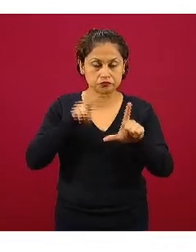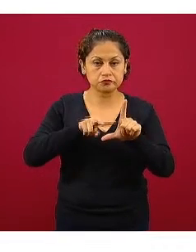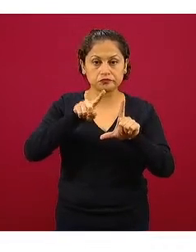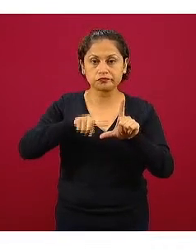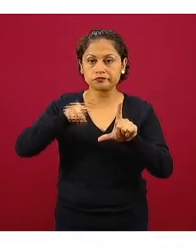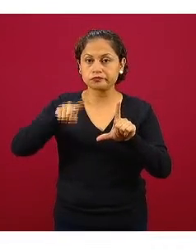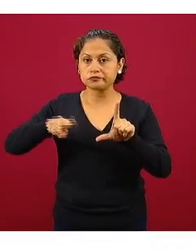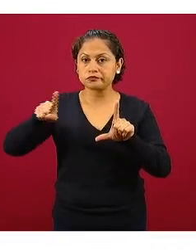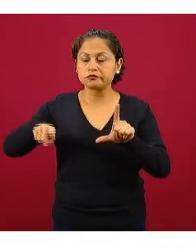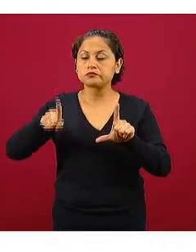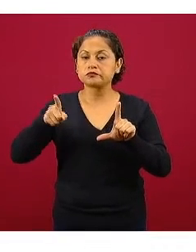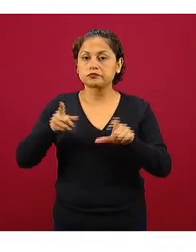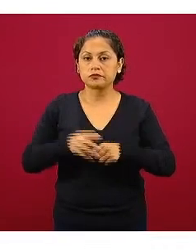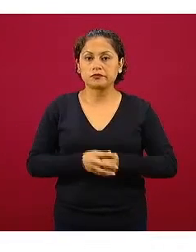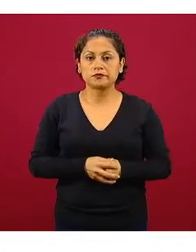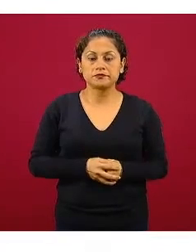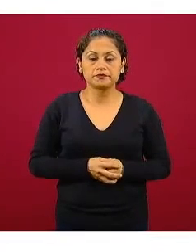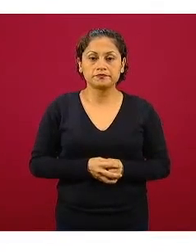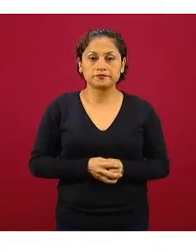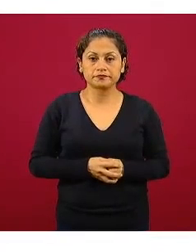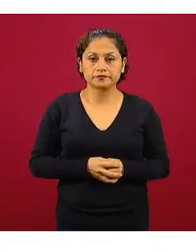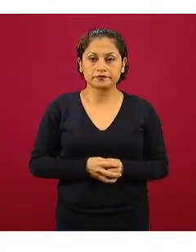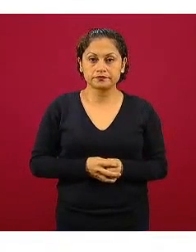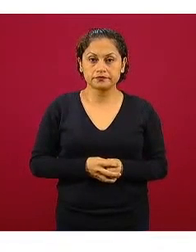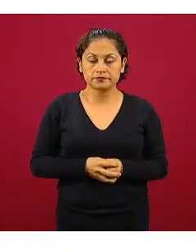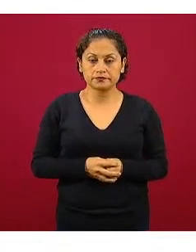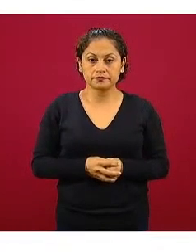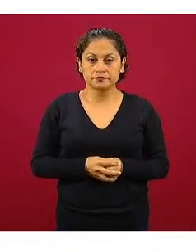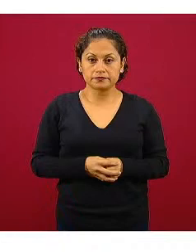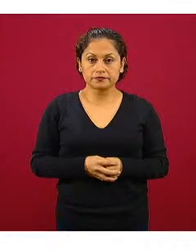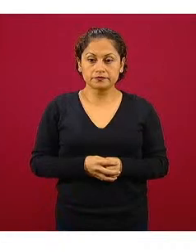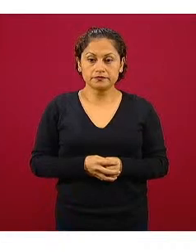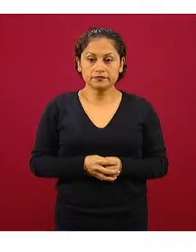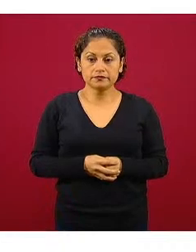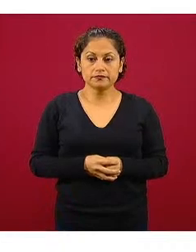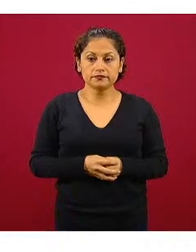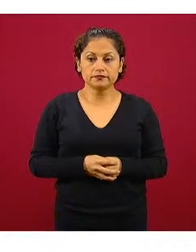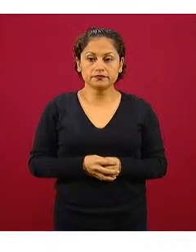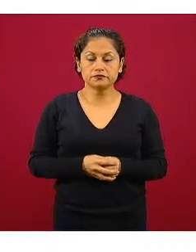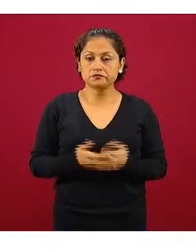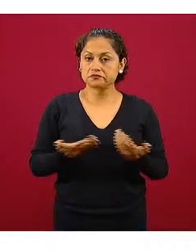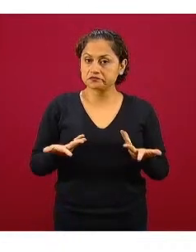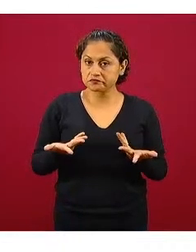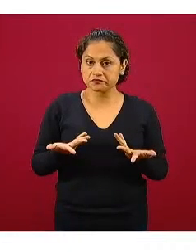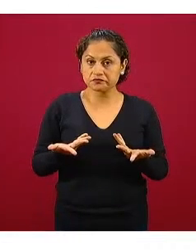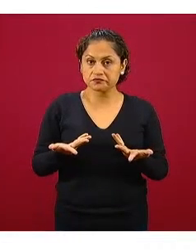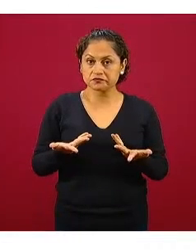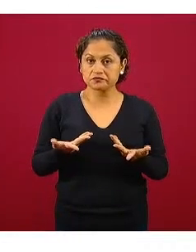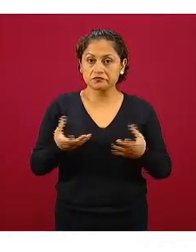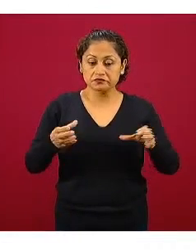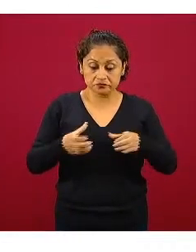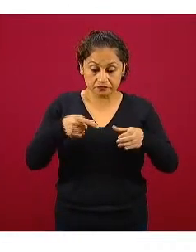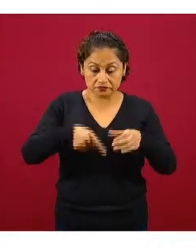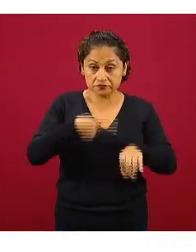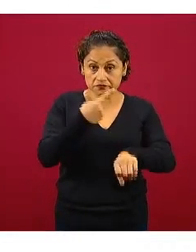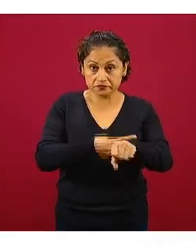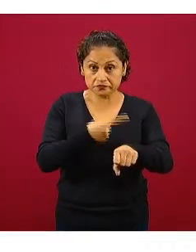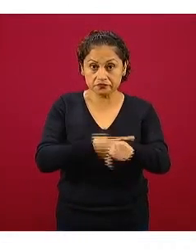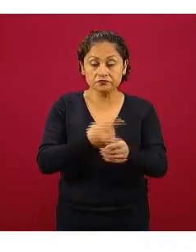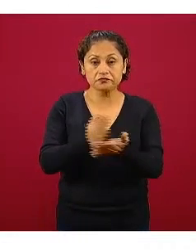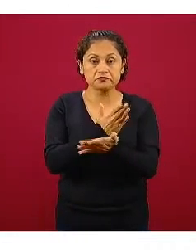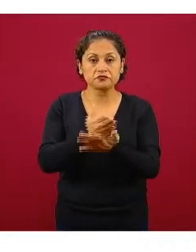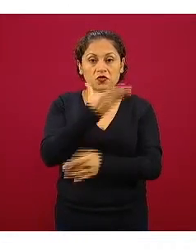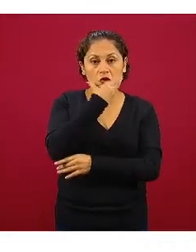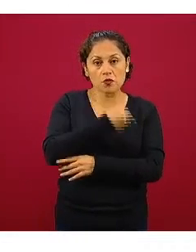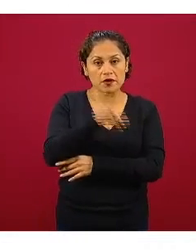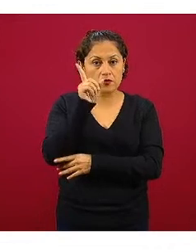casos acumulados la siguiente la distribución por sexo y edad en este